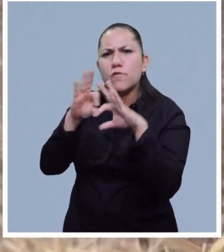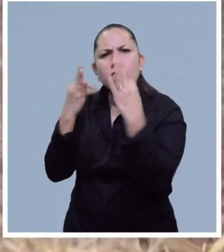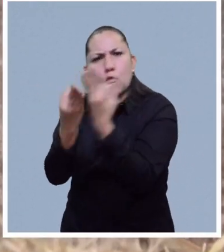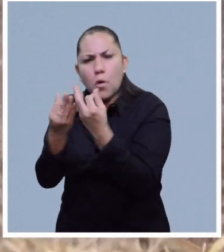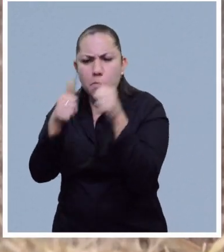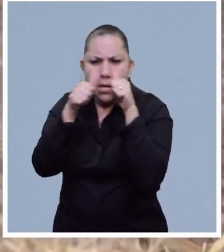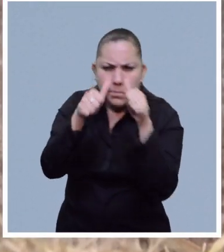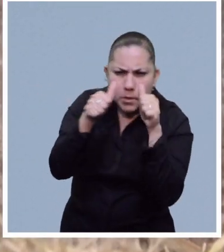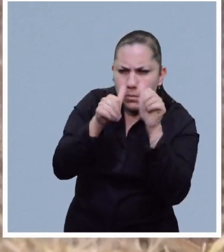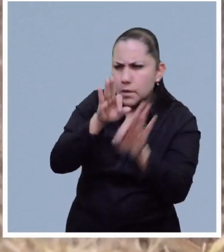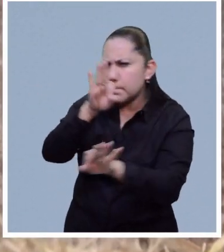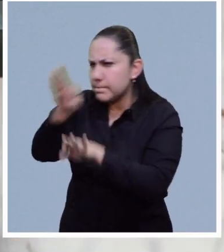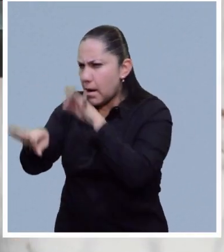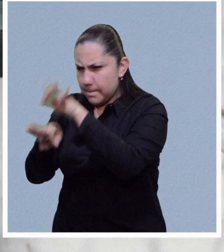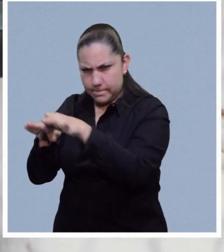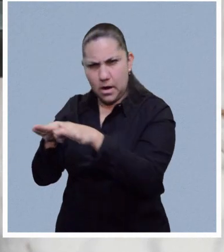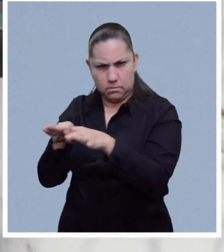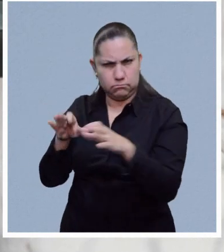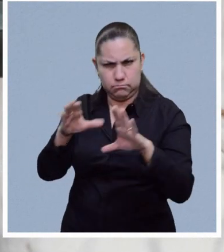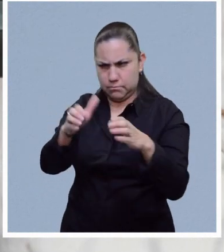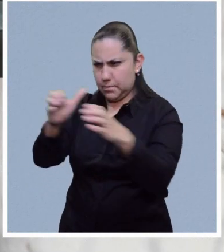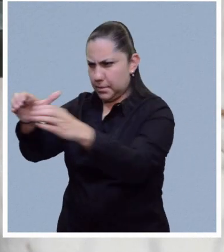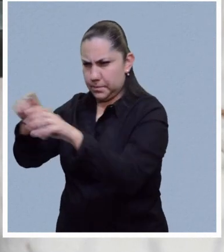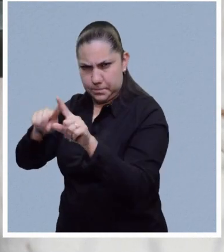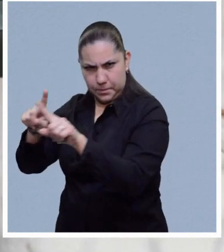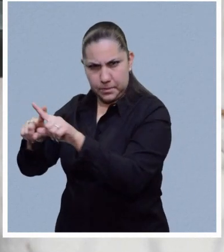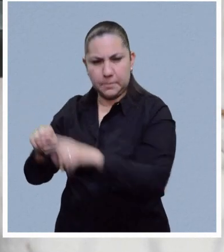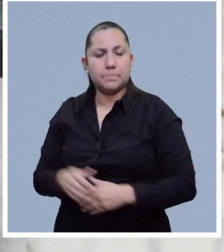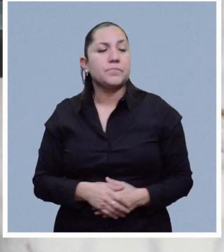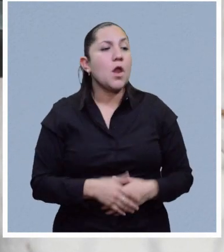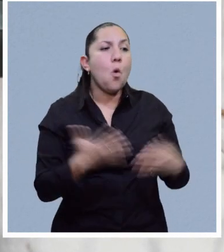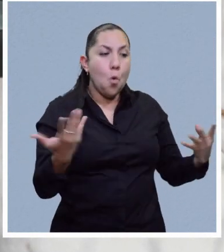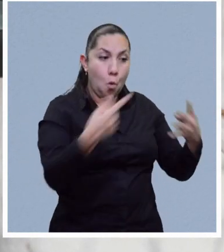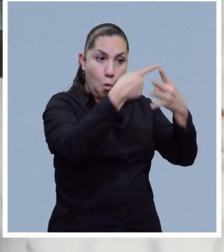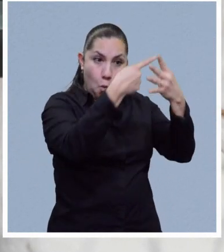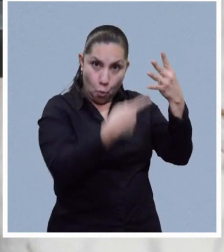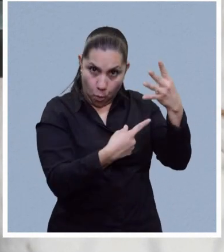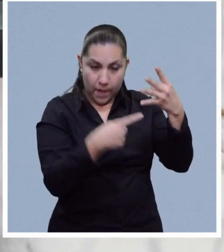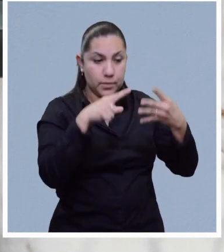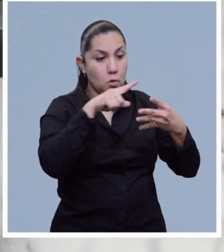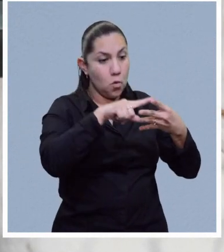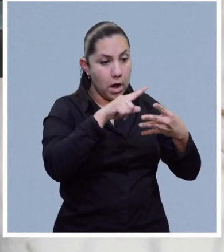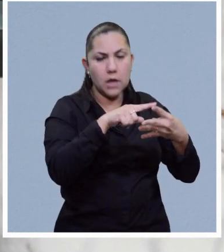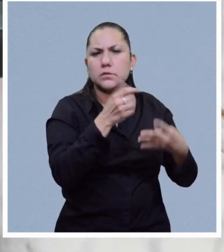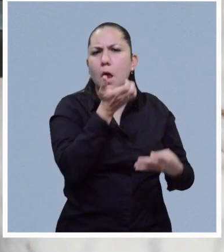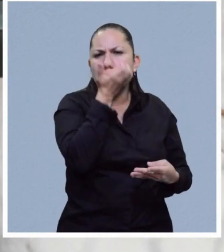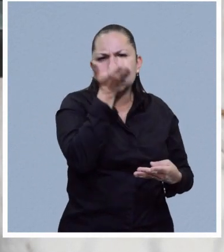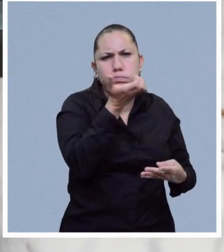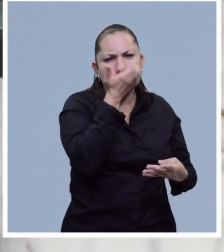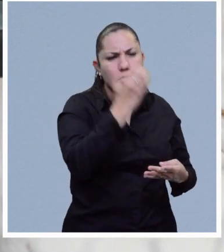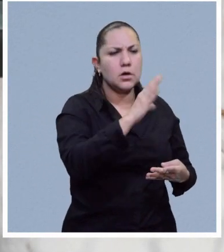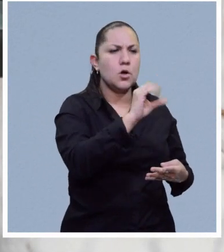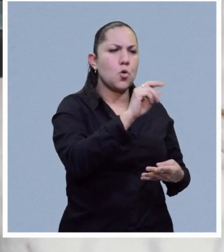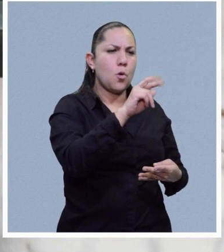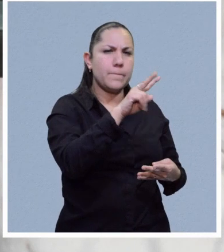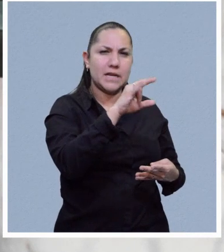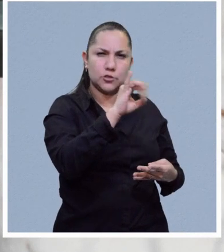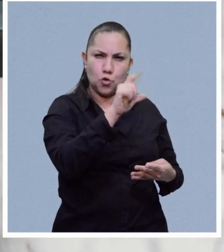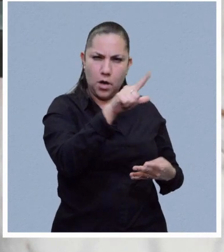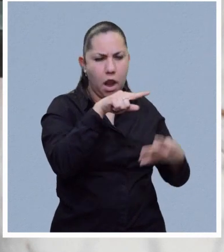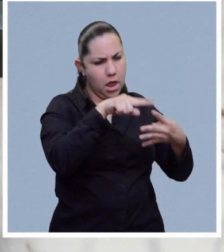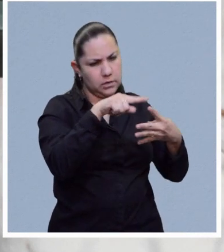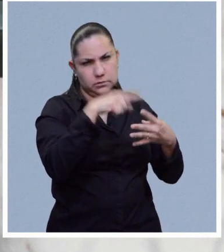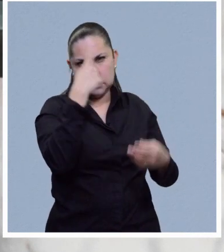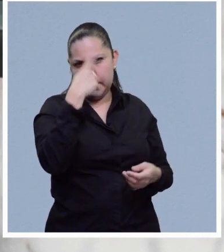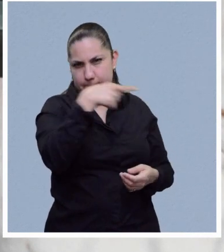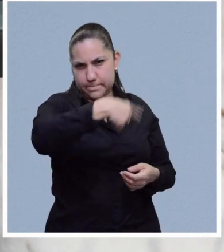distintos sistemas de producción. El CYPAP cuenta con tres sistemas de producción. El primero es el convencional. Este sistema es el más